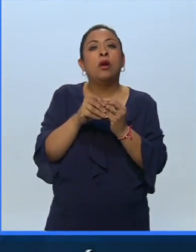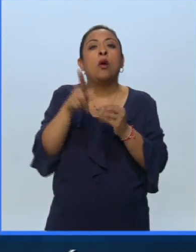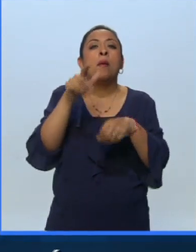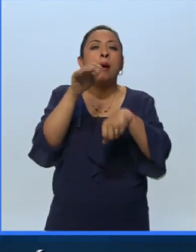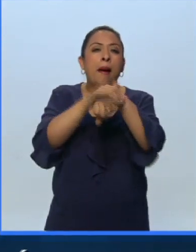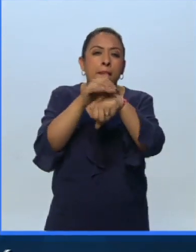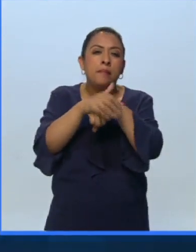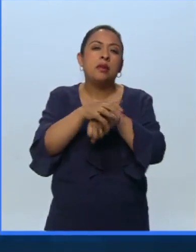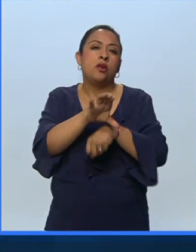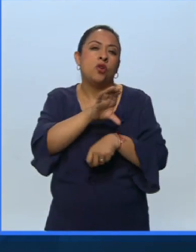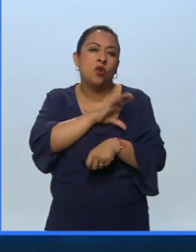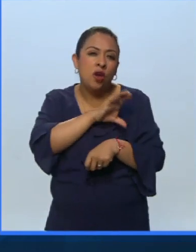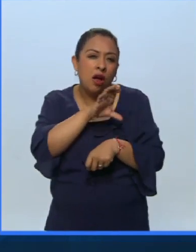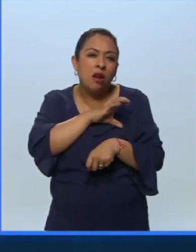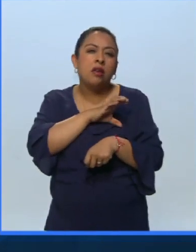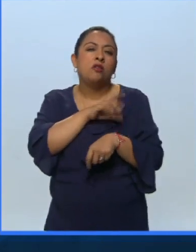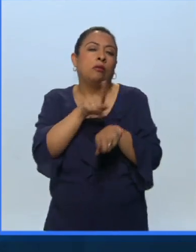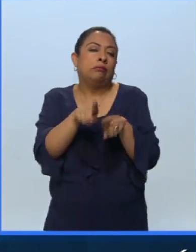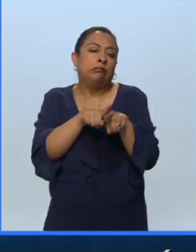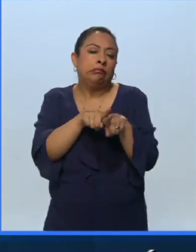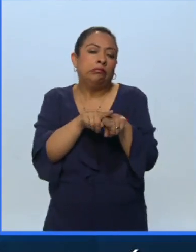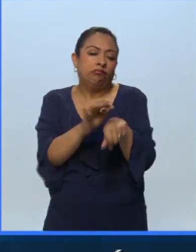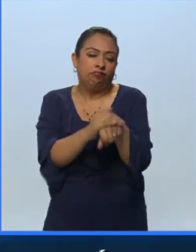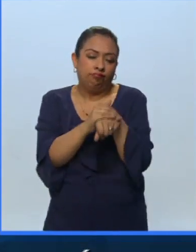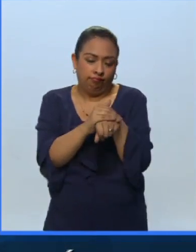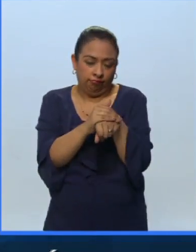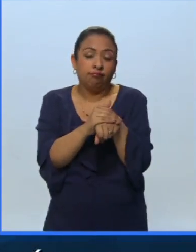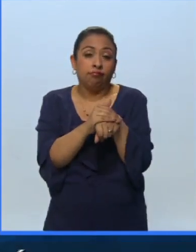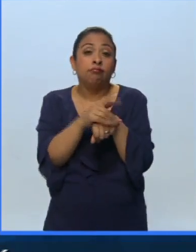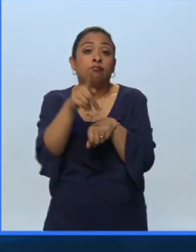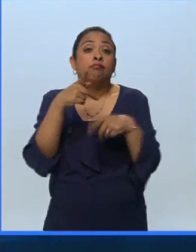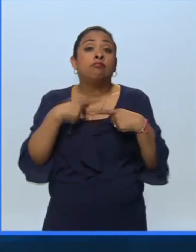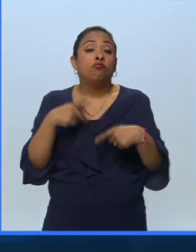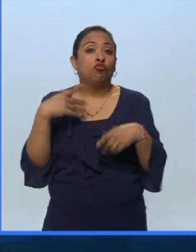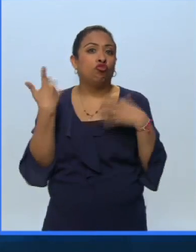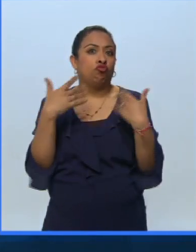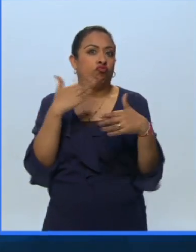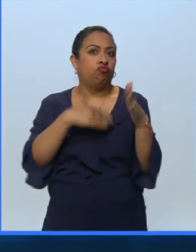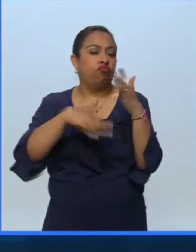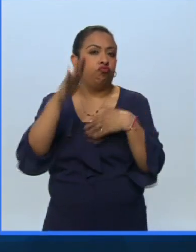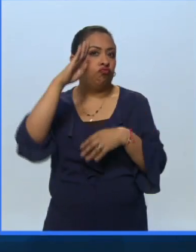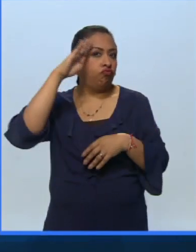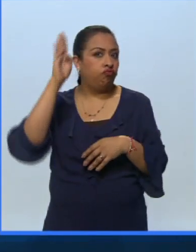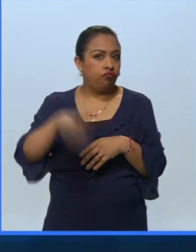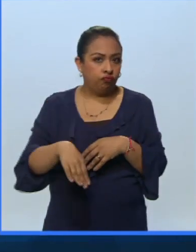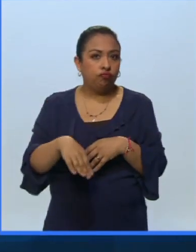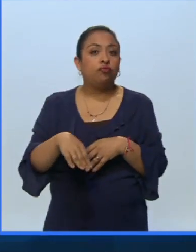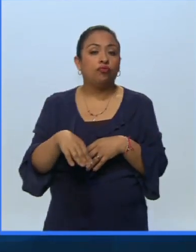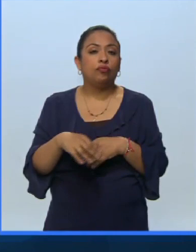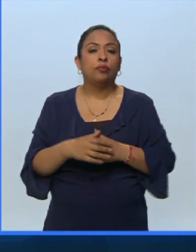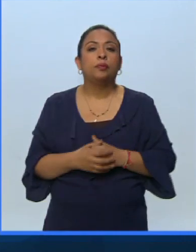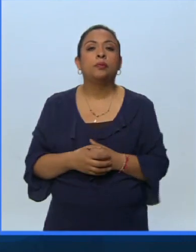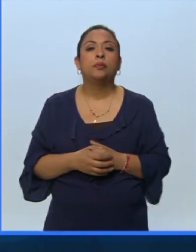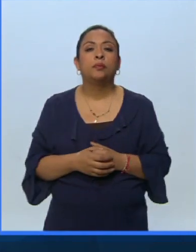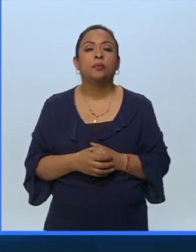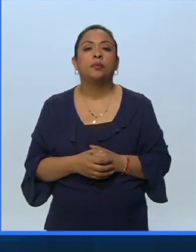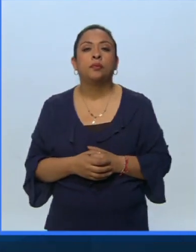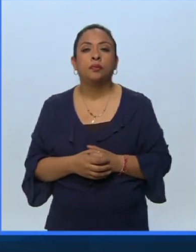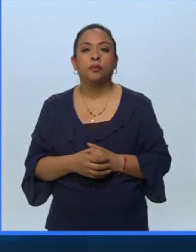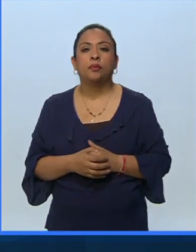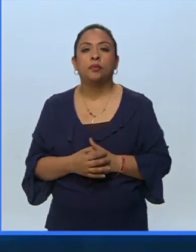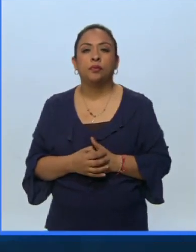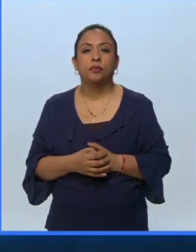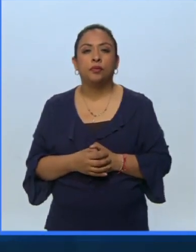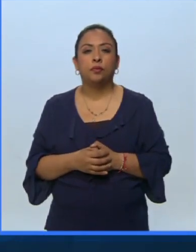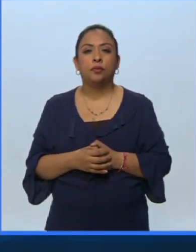amistad, el cariño, la fraternidad de una persona tan talentosa y pues me lastimé a lo que ya nos ha hecho por nosotros